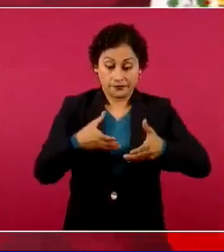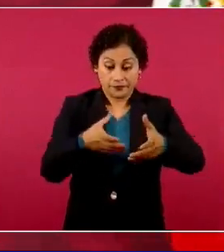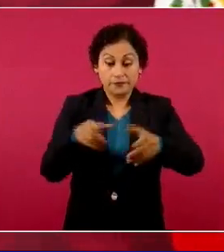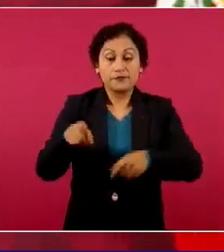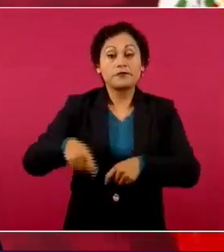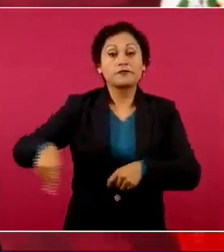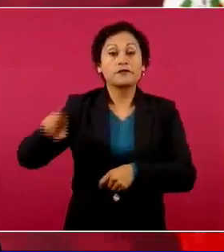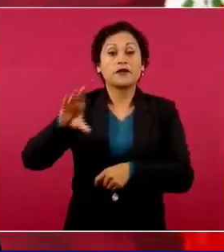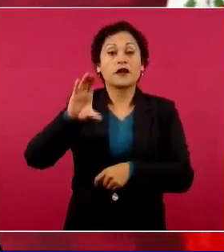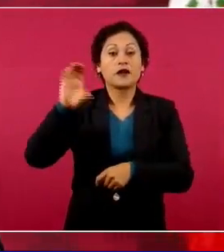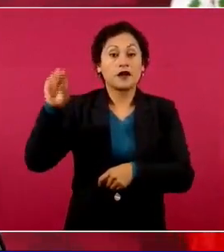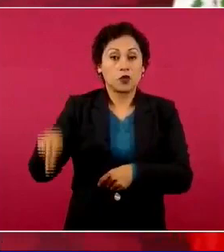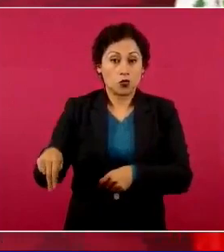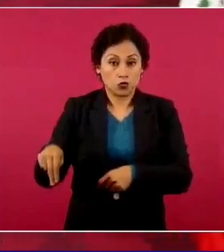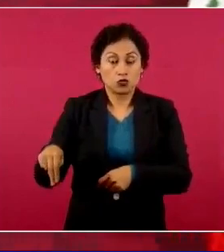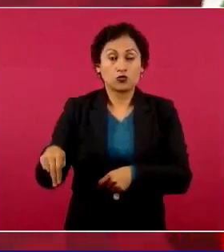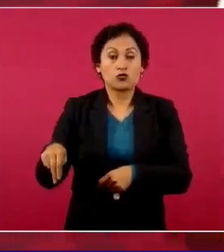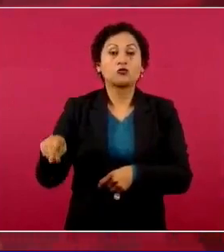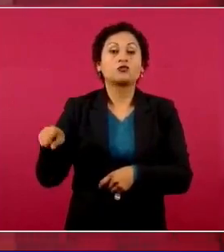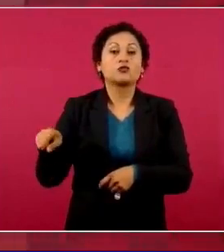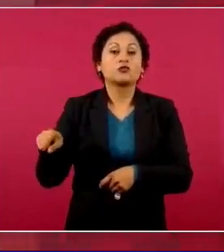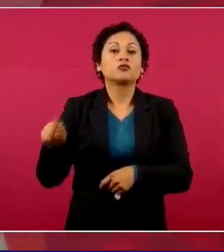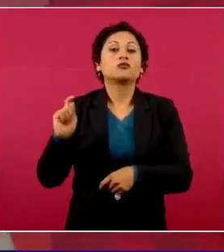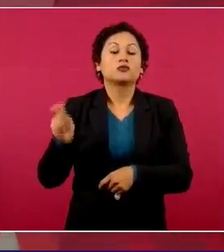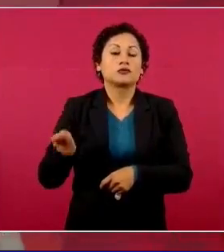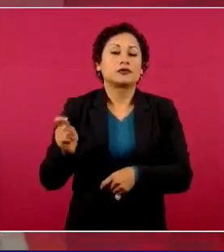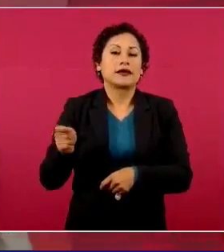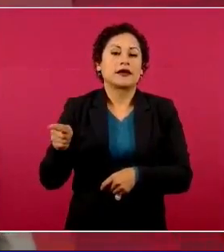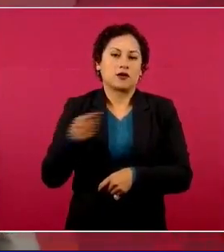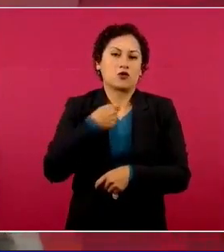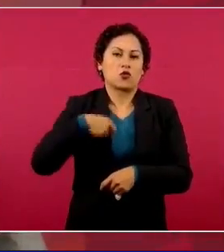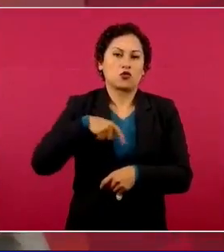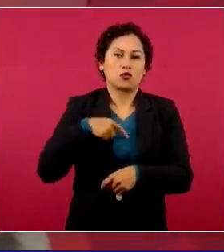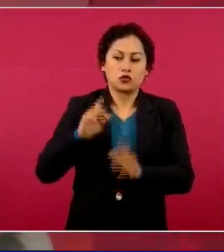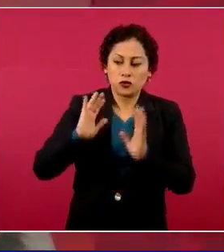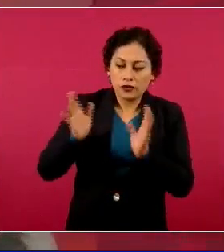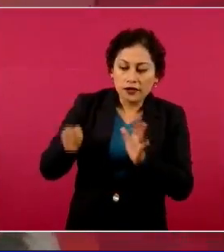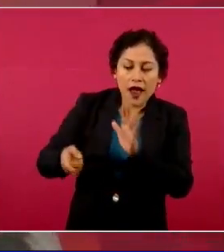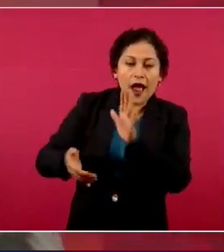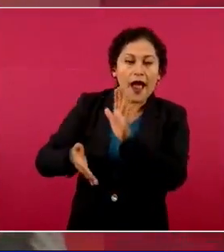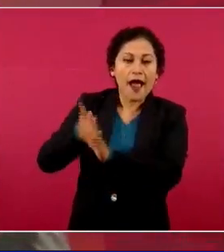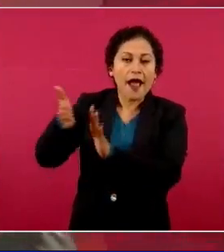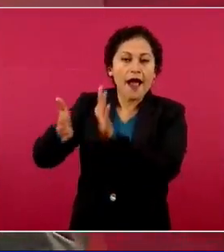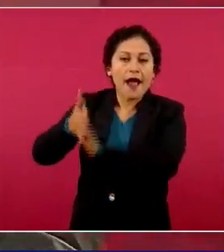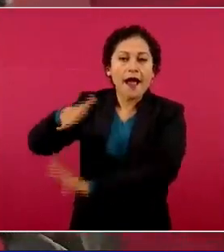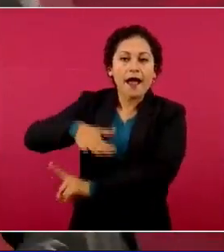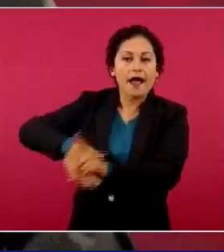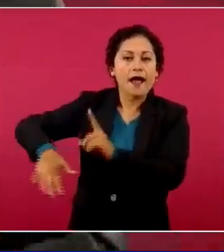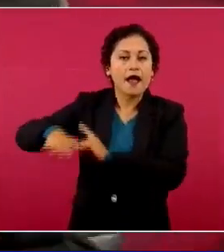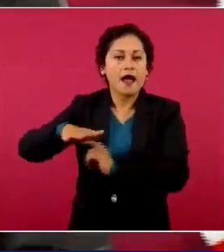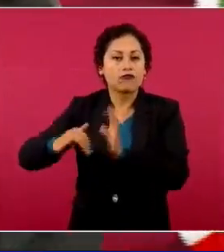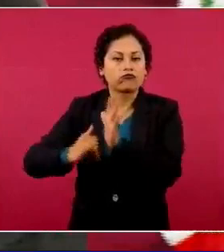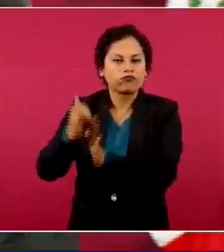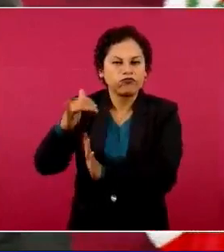pavimentando con concreto la